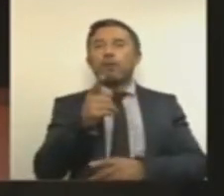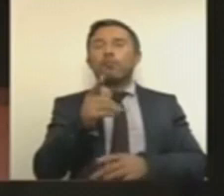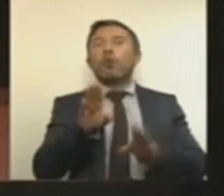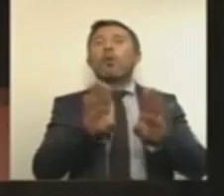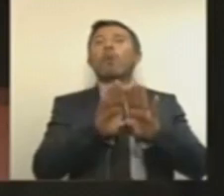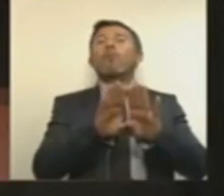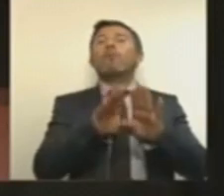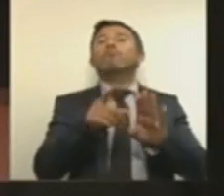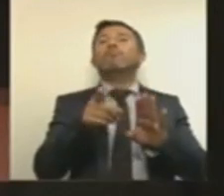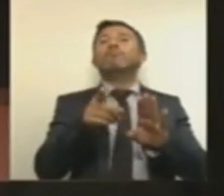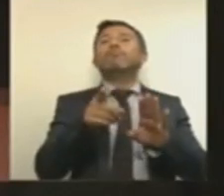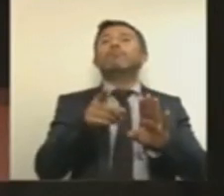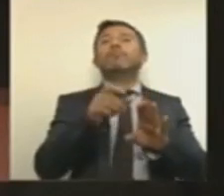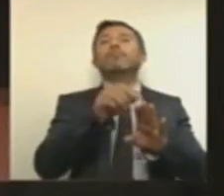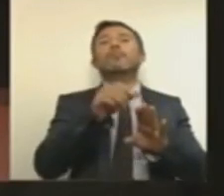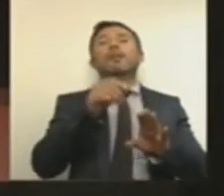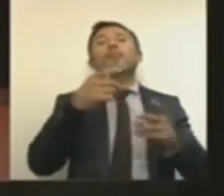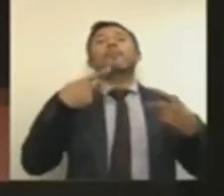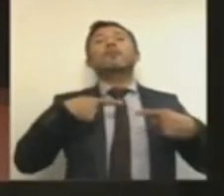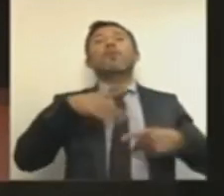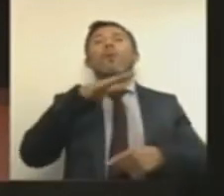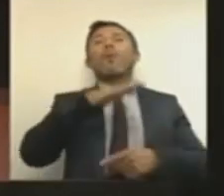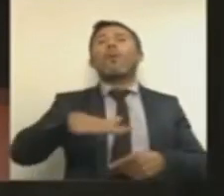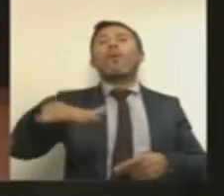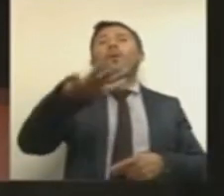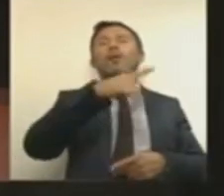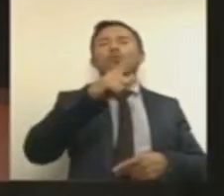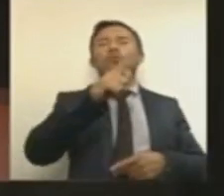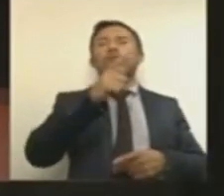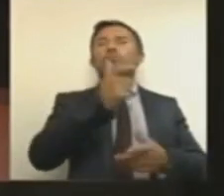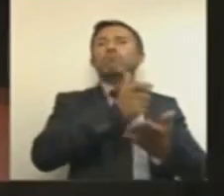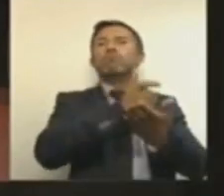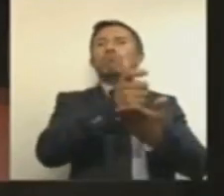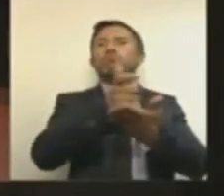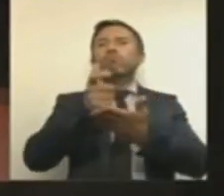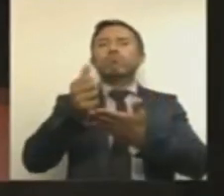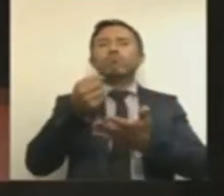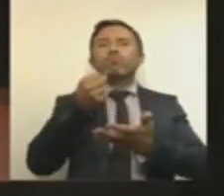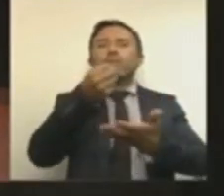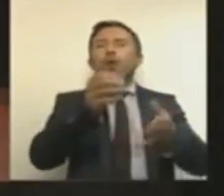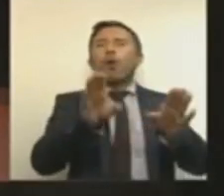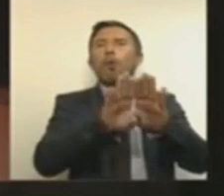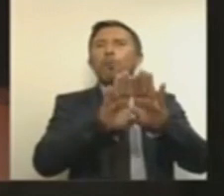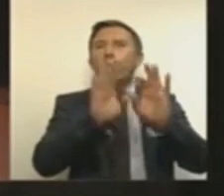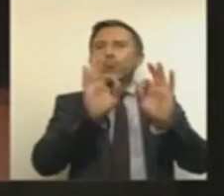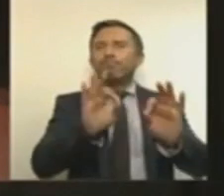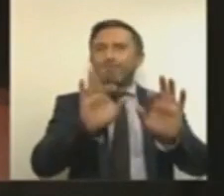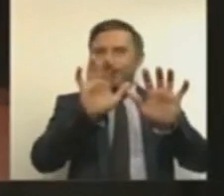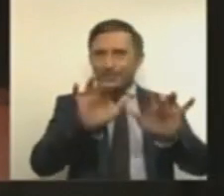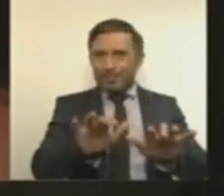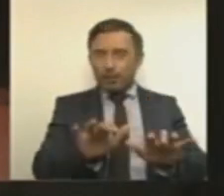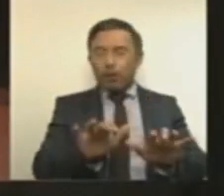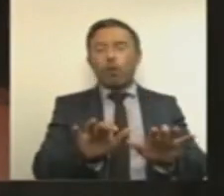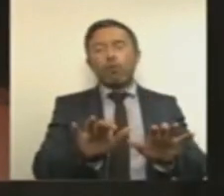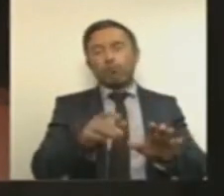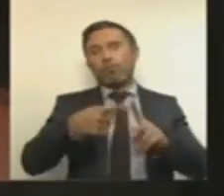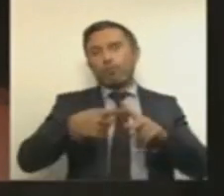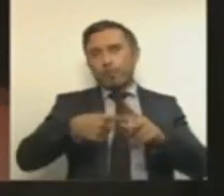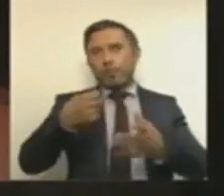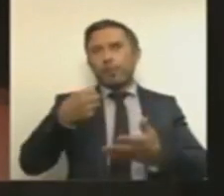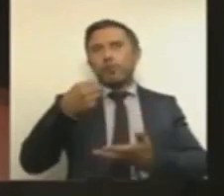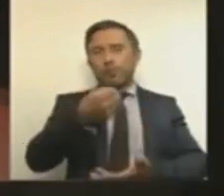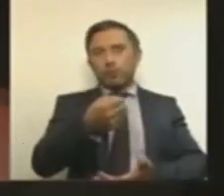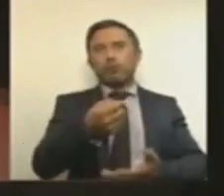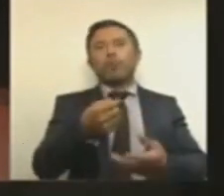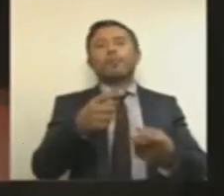llegará a todas estas personas efectivamente el presupuesto, la